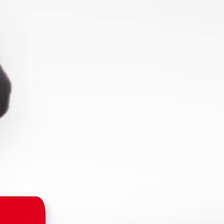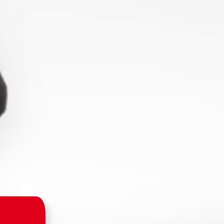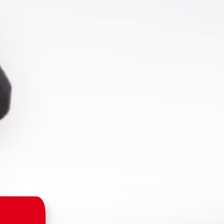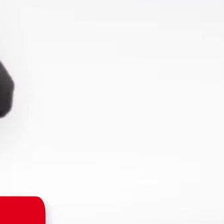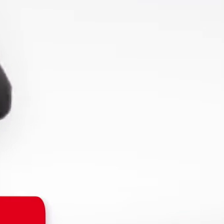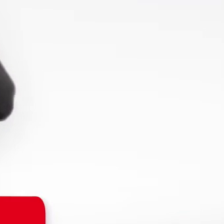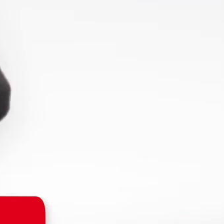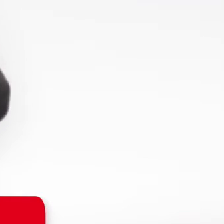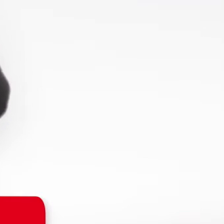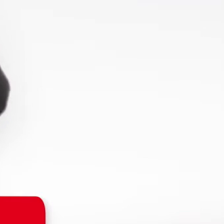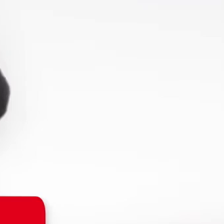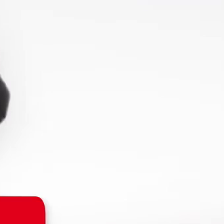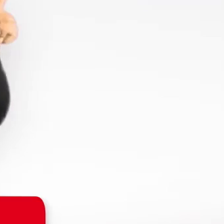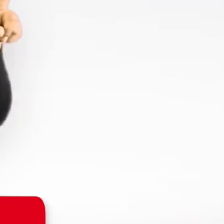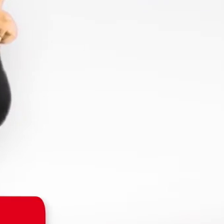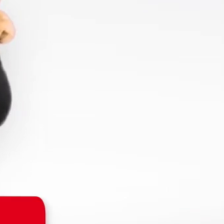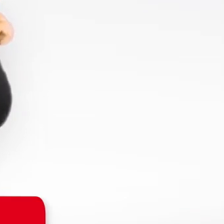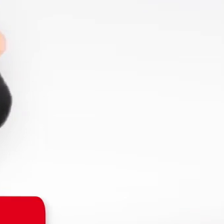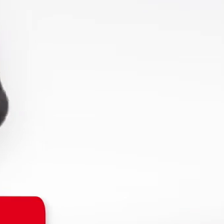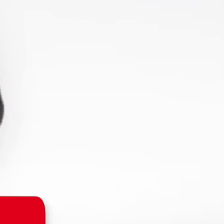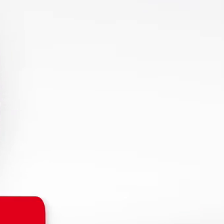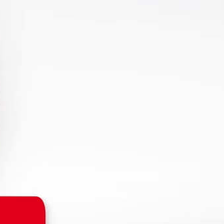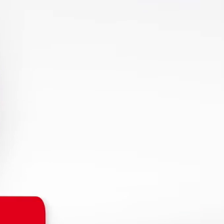Educador diferencial